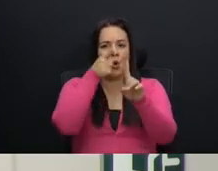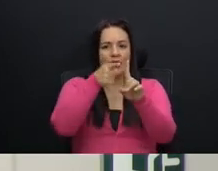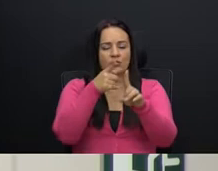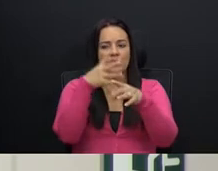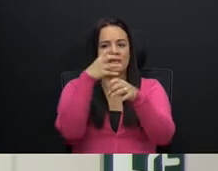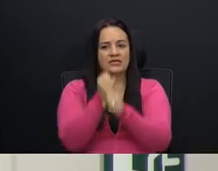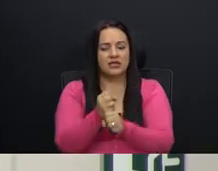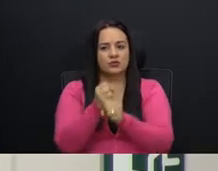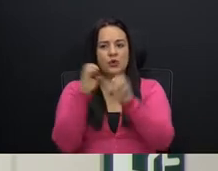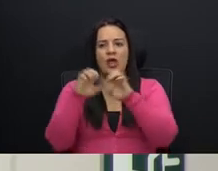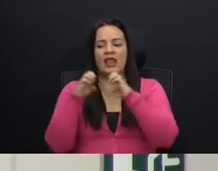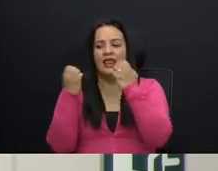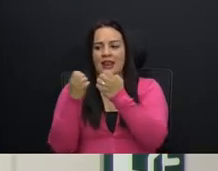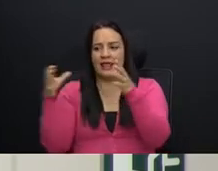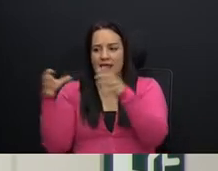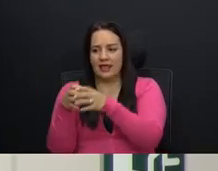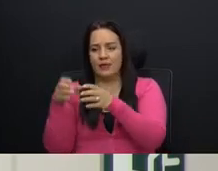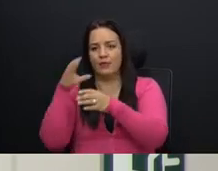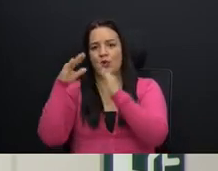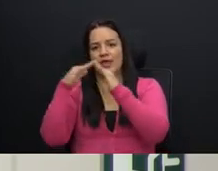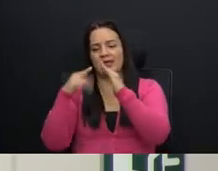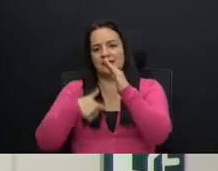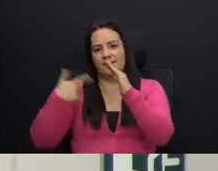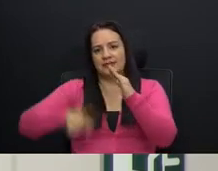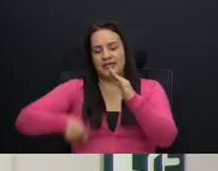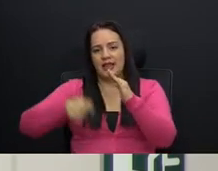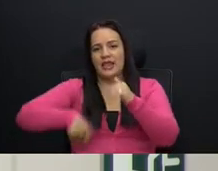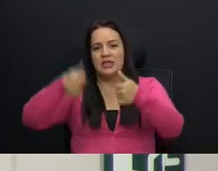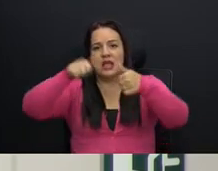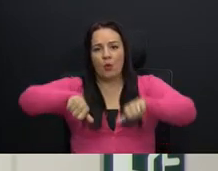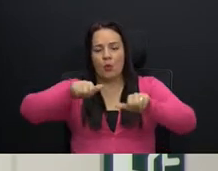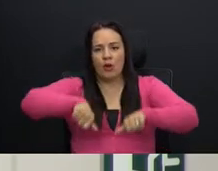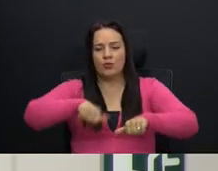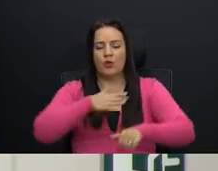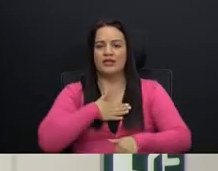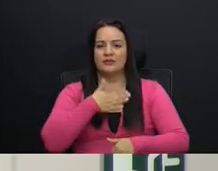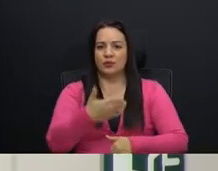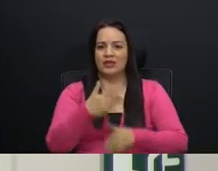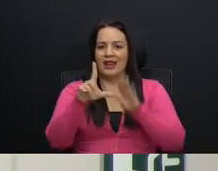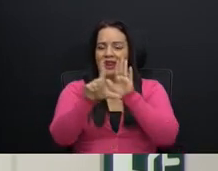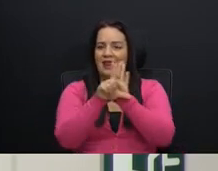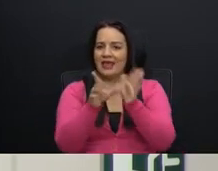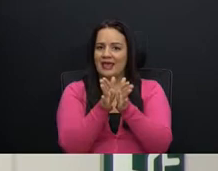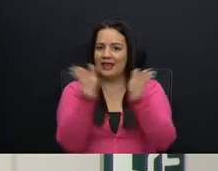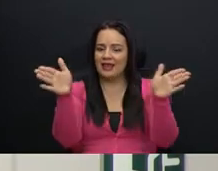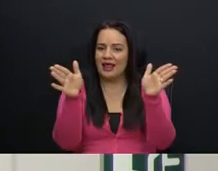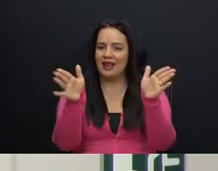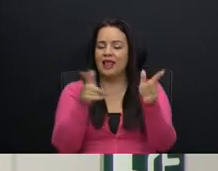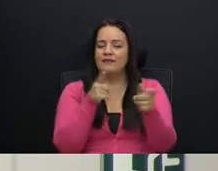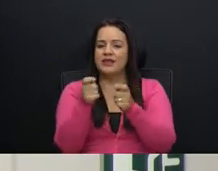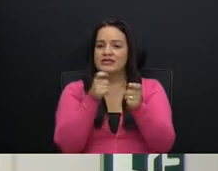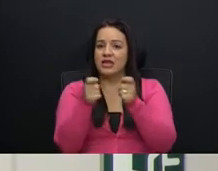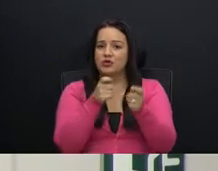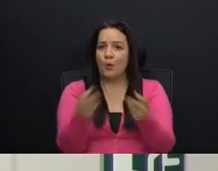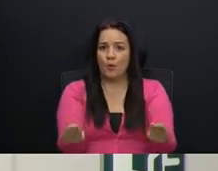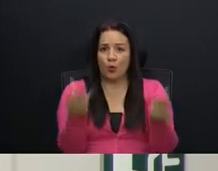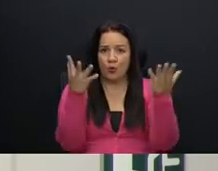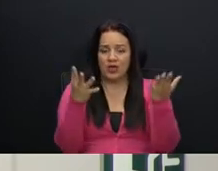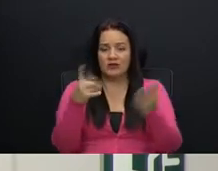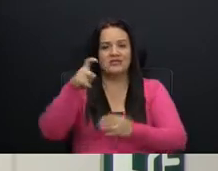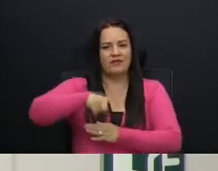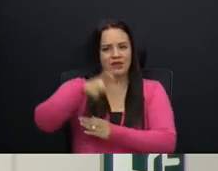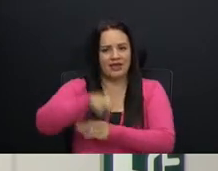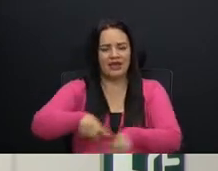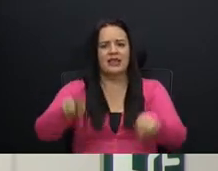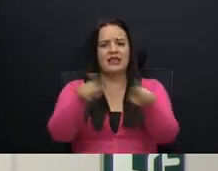se creó la unidad en casa presidencial. De conformidad con las disposiciones de la Ley General de la Administración Pública, se requiere